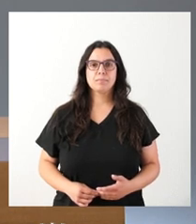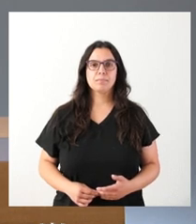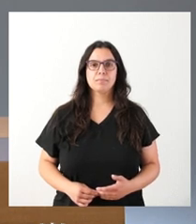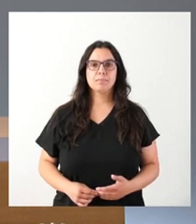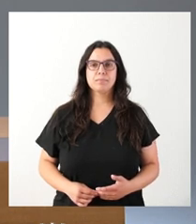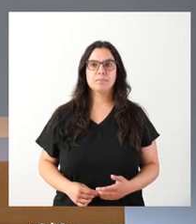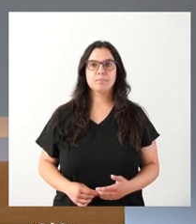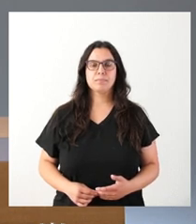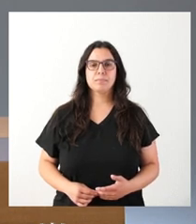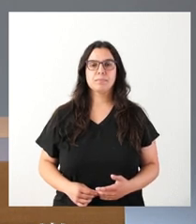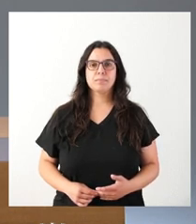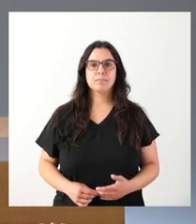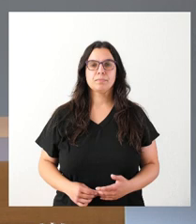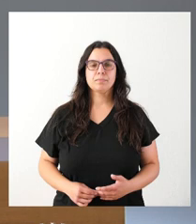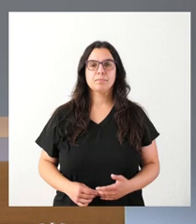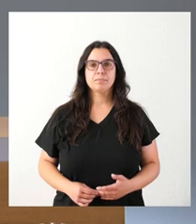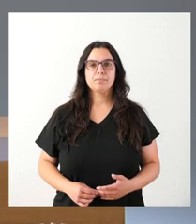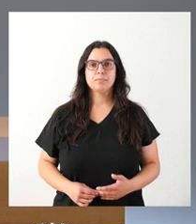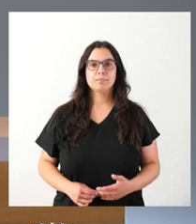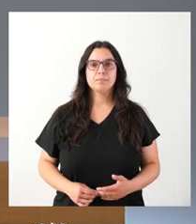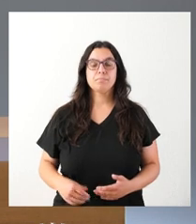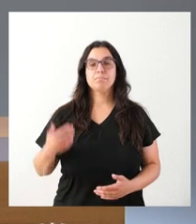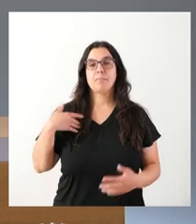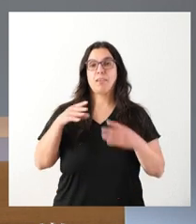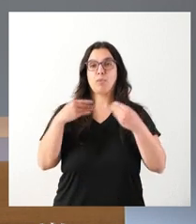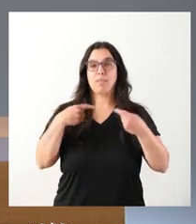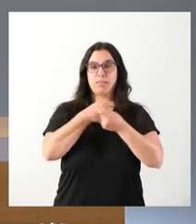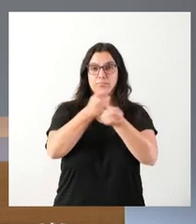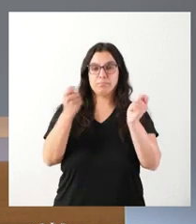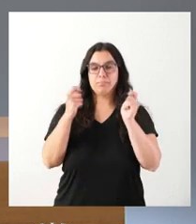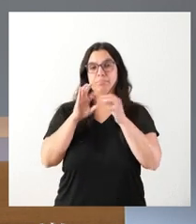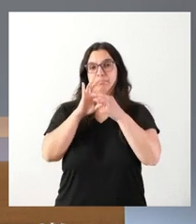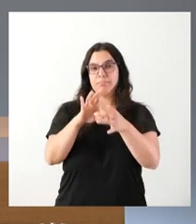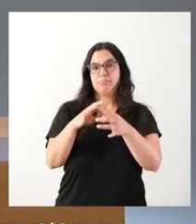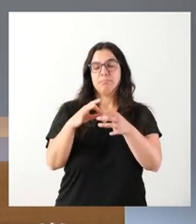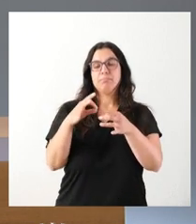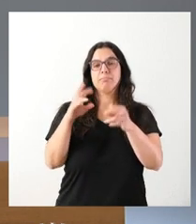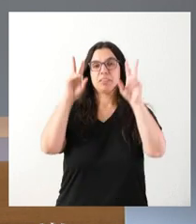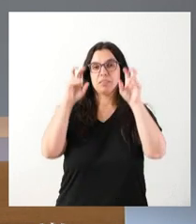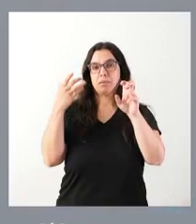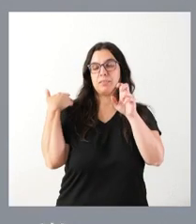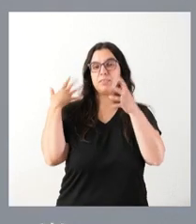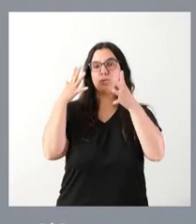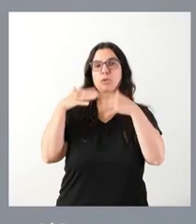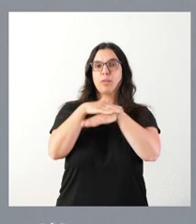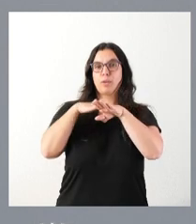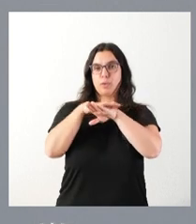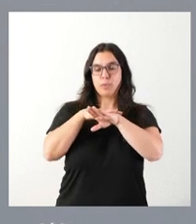Tienen ustedes la documentación relativa al Consejo de Gobierno que se les ha